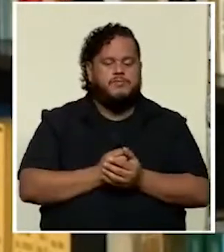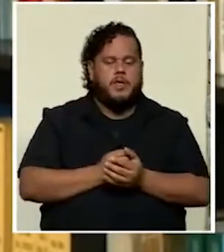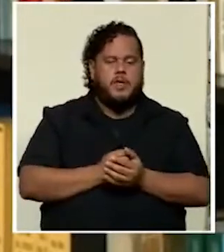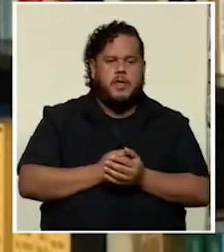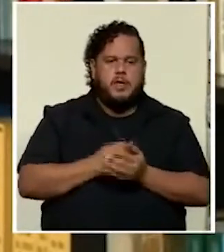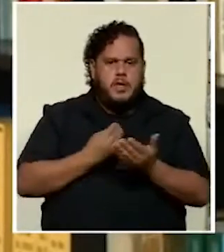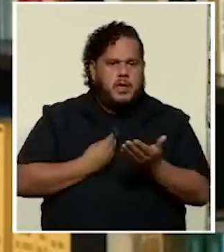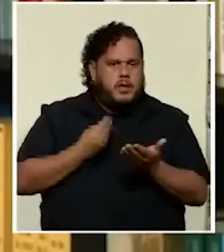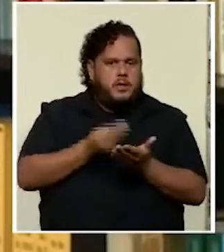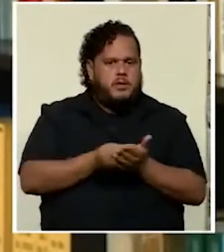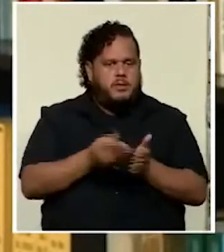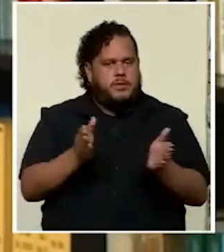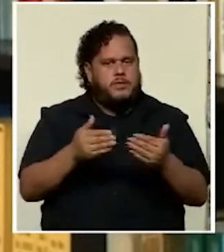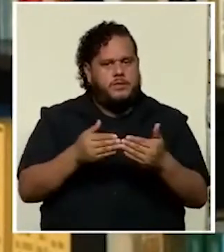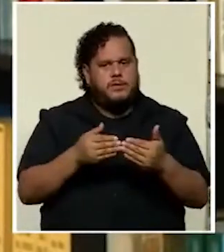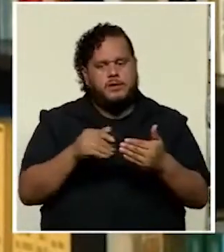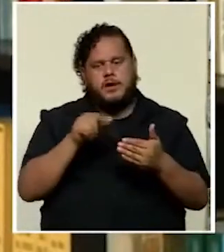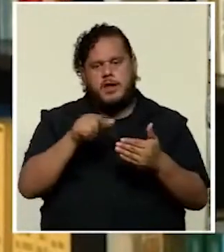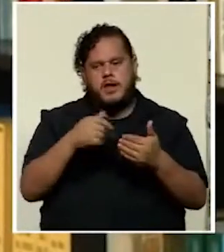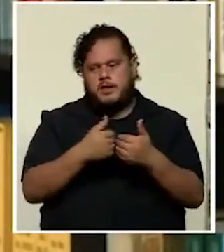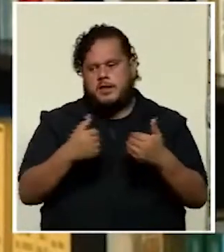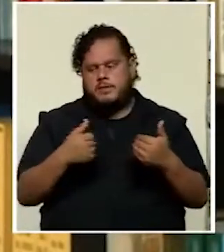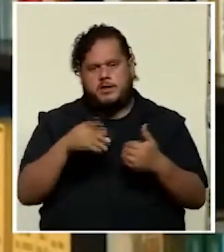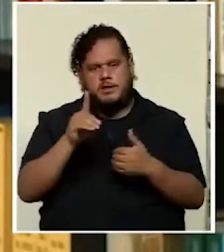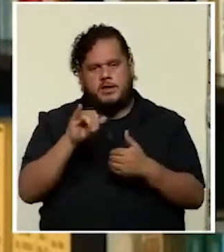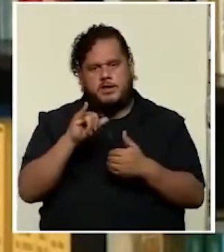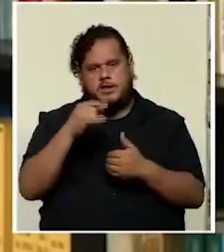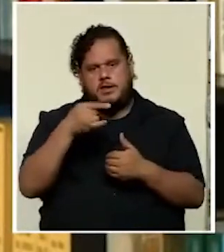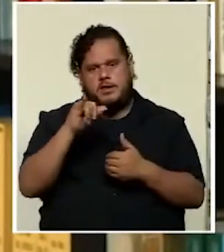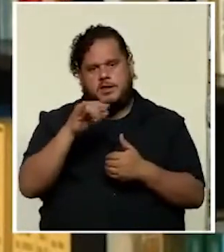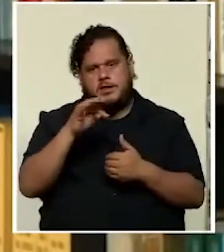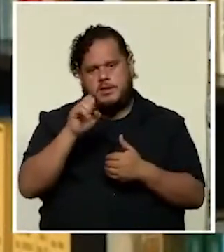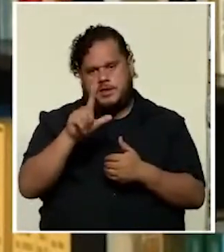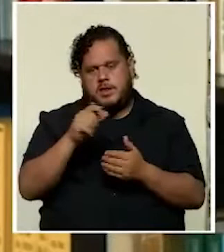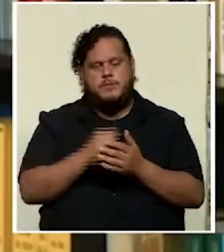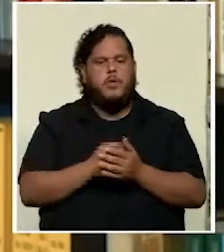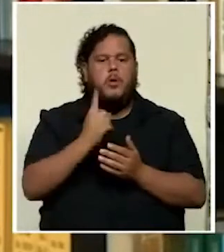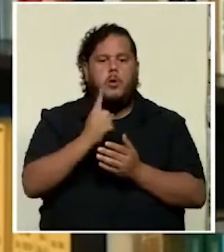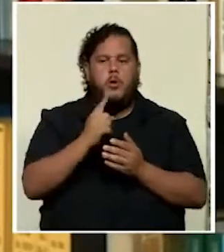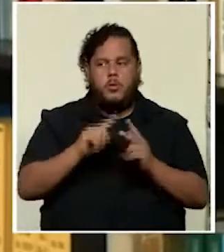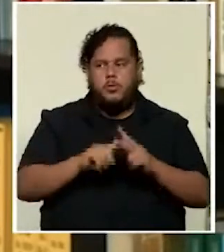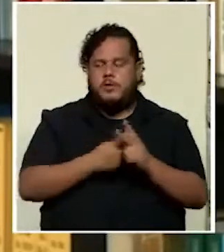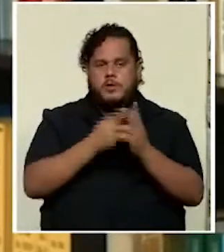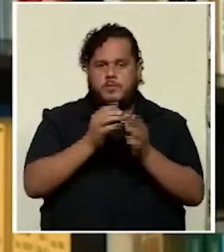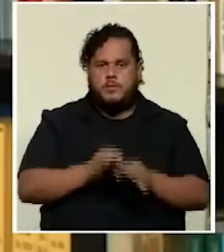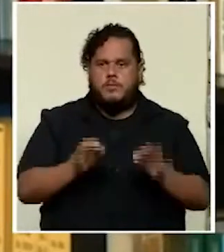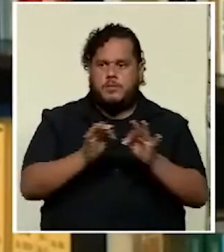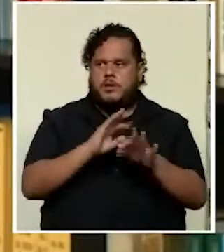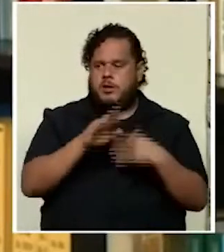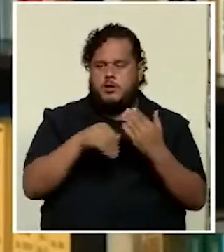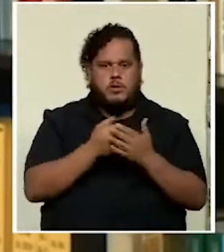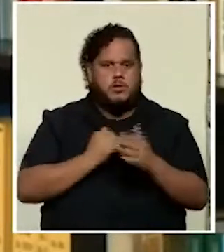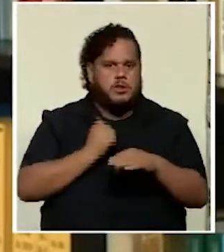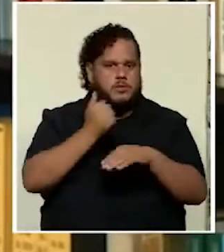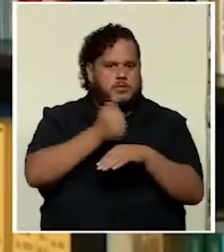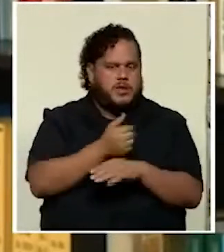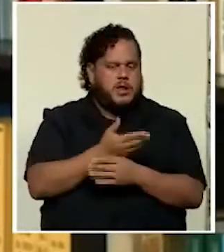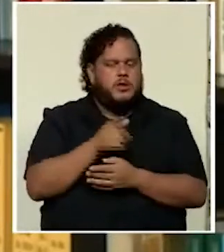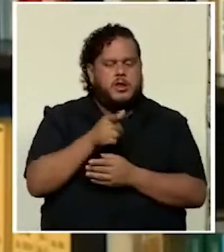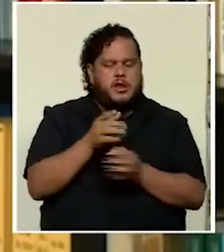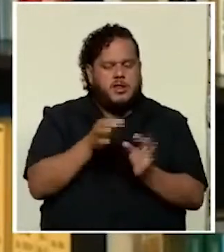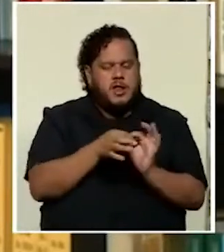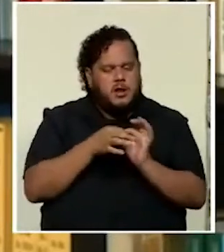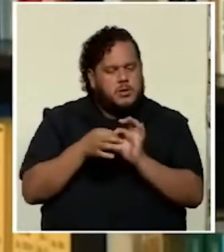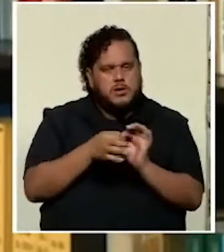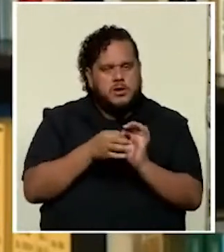contribuir a cerrar esa brecha digital entonces un principio muy importante de lo que estamos planteando es esta coordinación